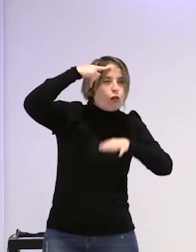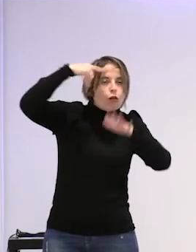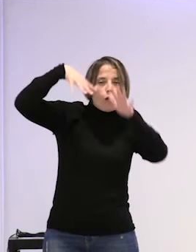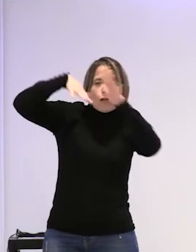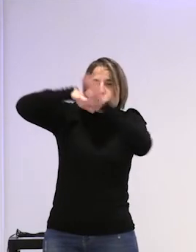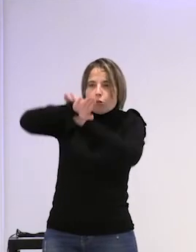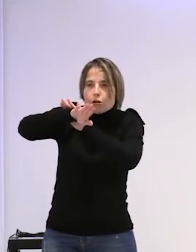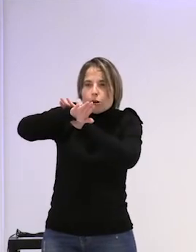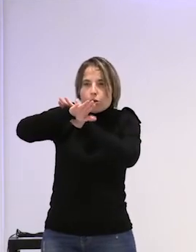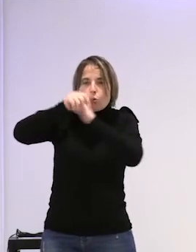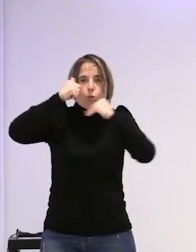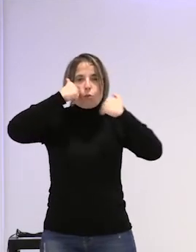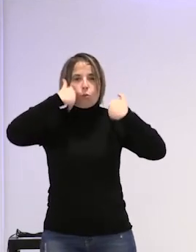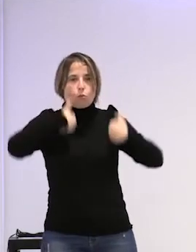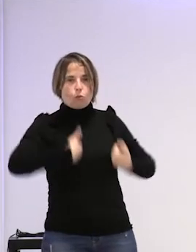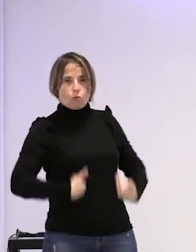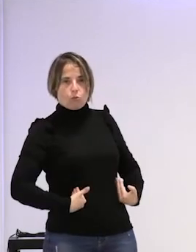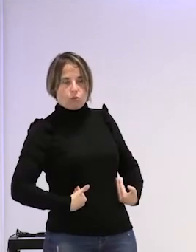el cuerpo